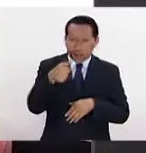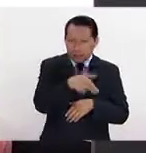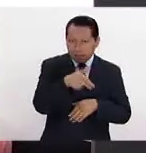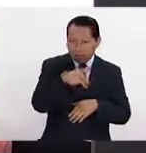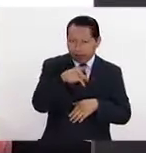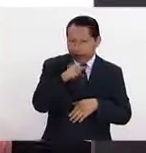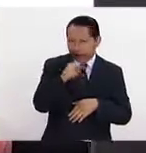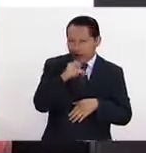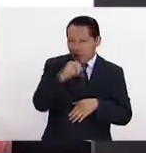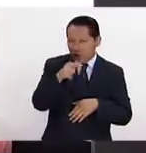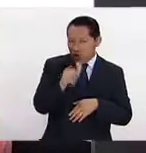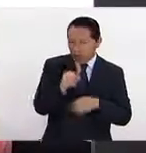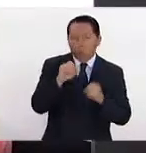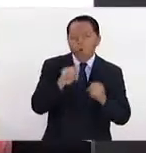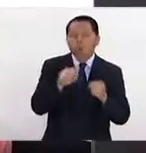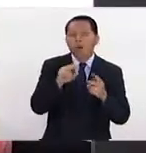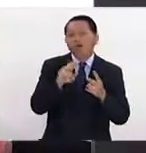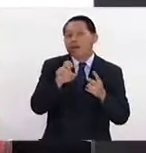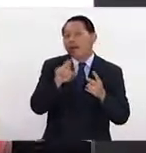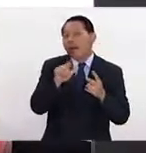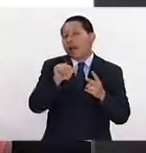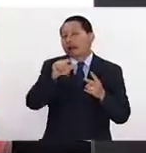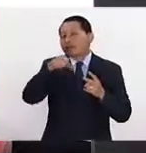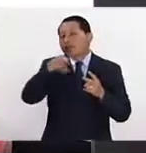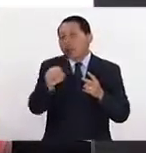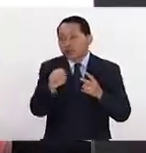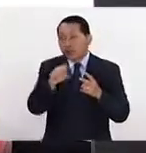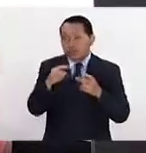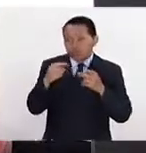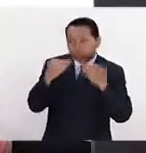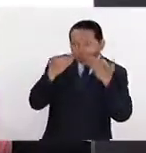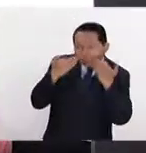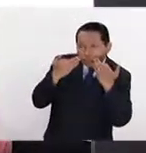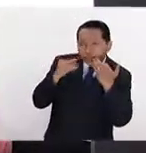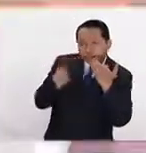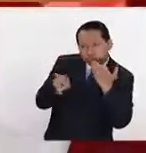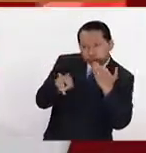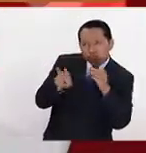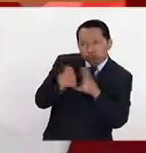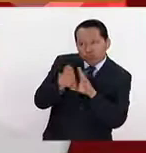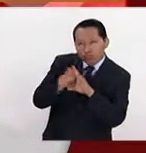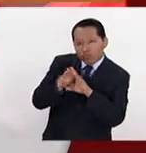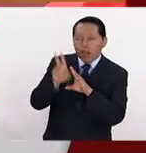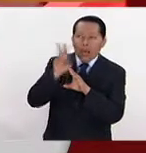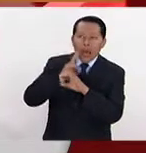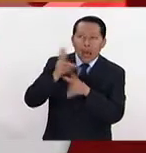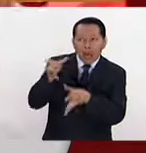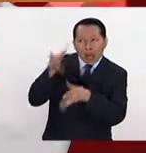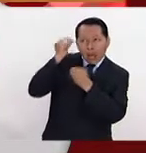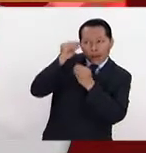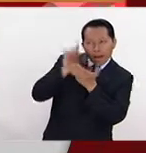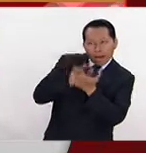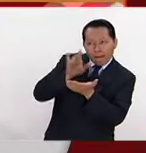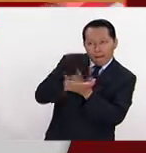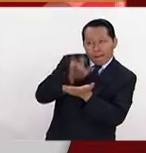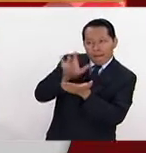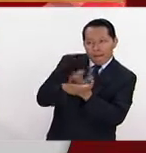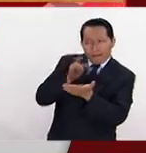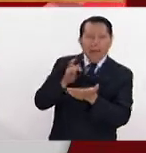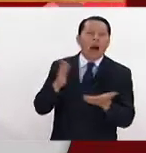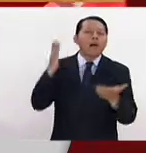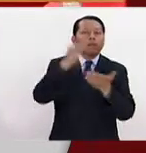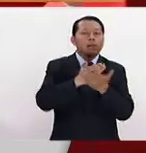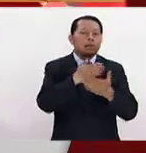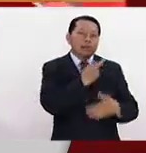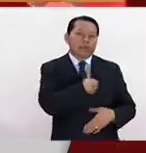o Velázquez, ¿no?, llegaron, observaron y llevaron consigo a España la influencia de Caraballo y eso, pues bueno, de alguna